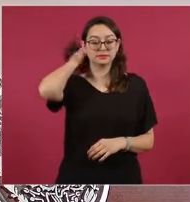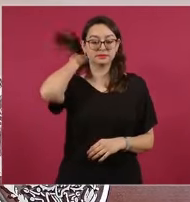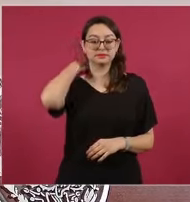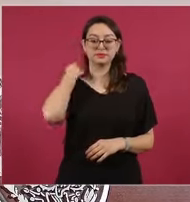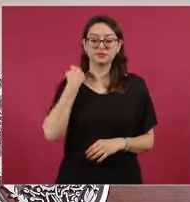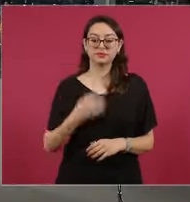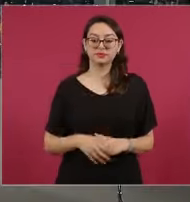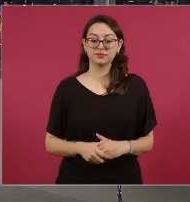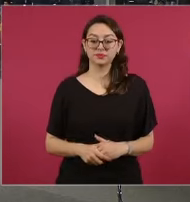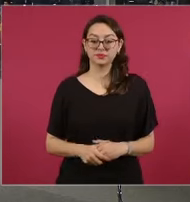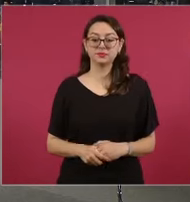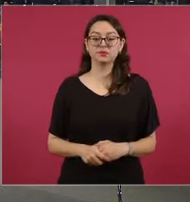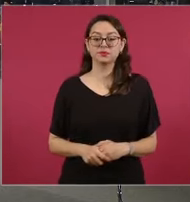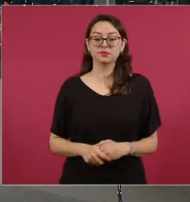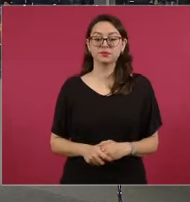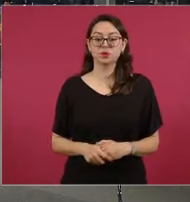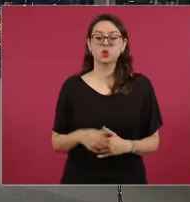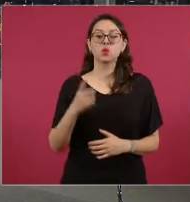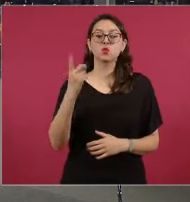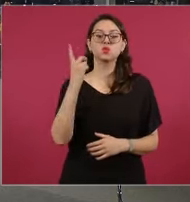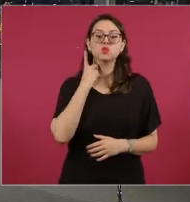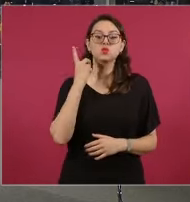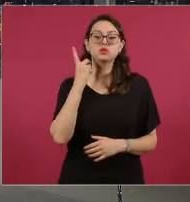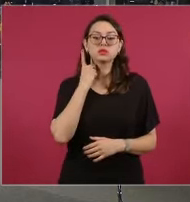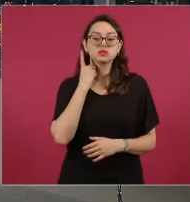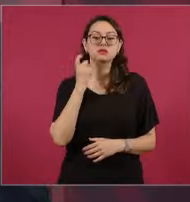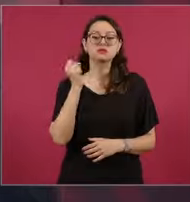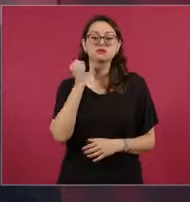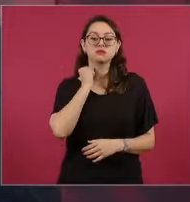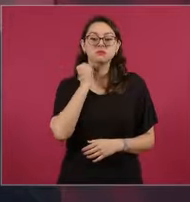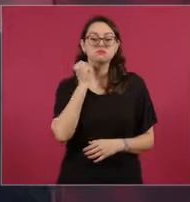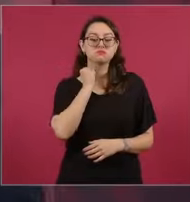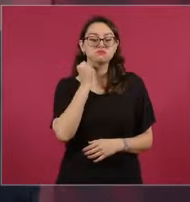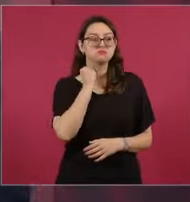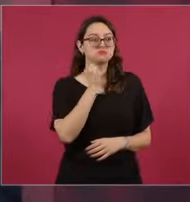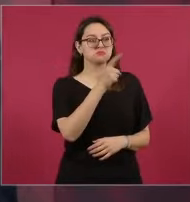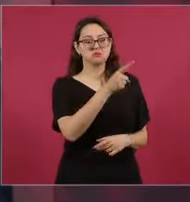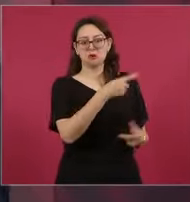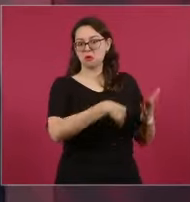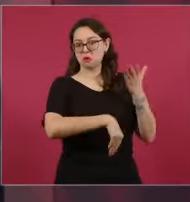diputado, senador que estaba muy en contra de nosotros